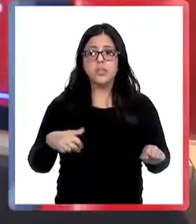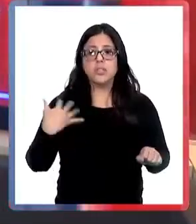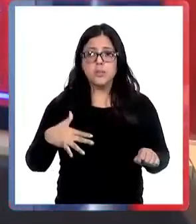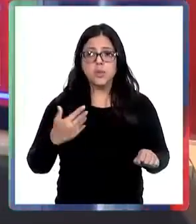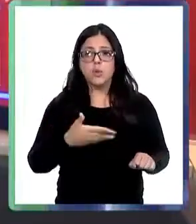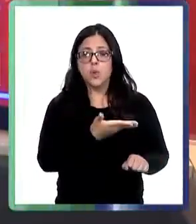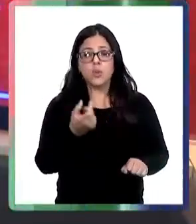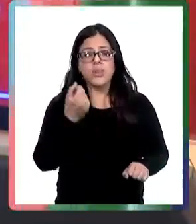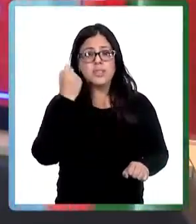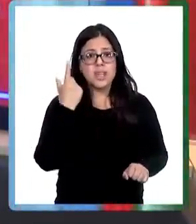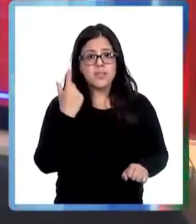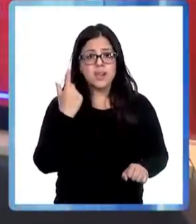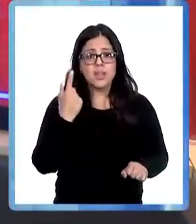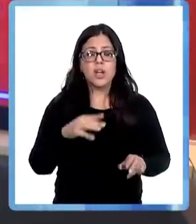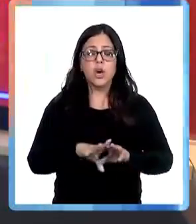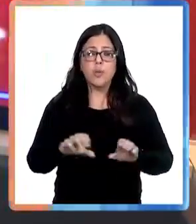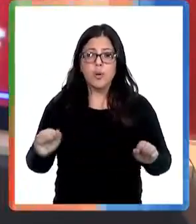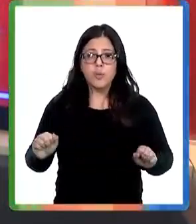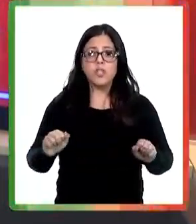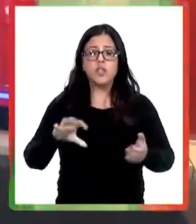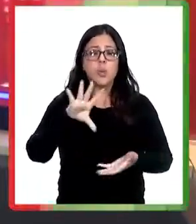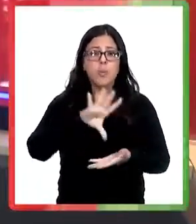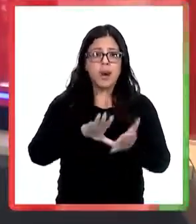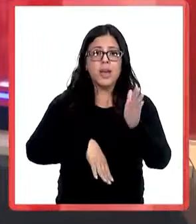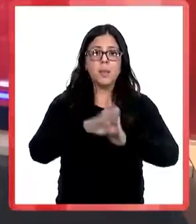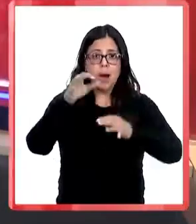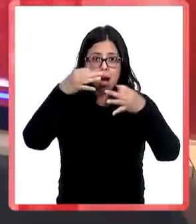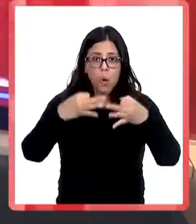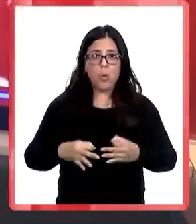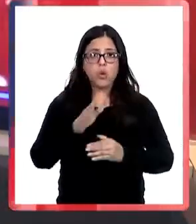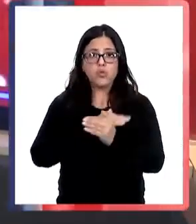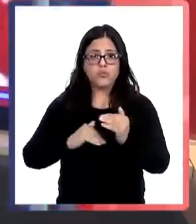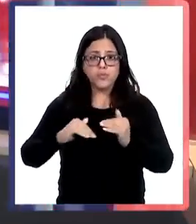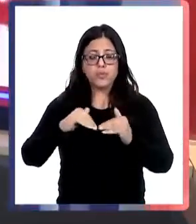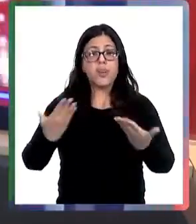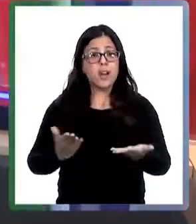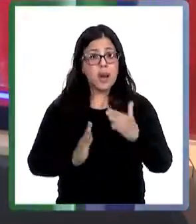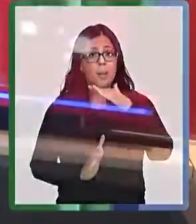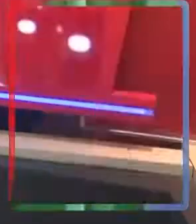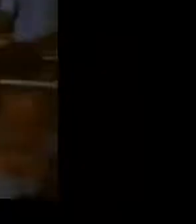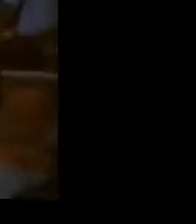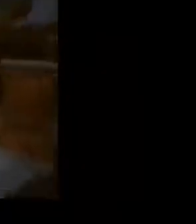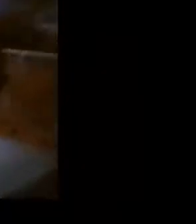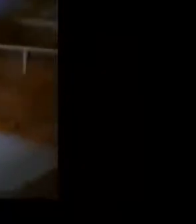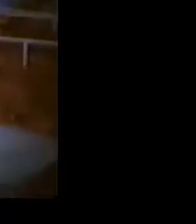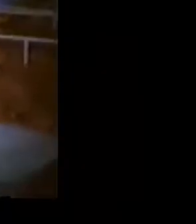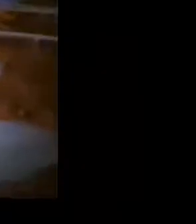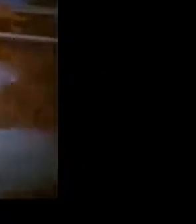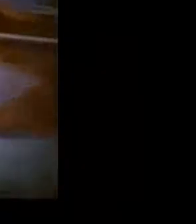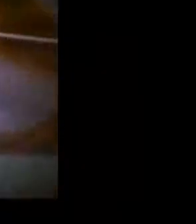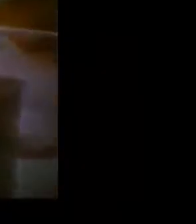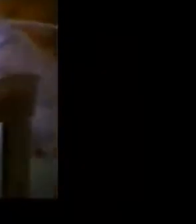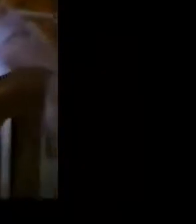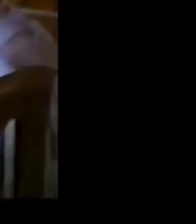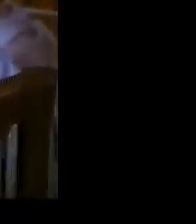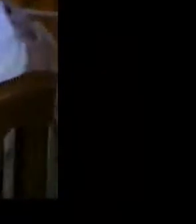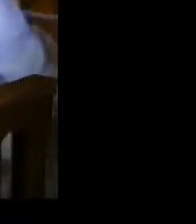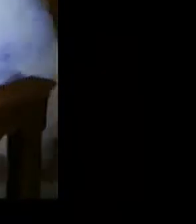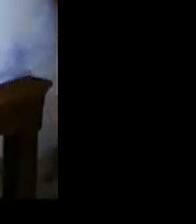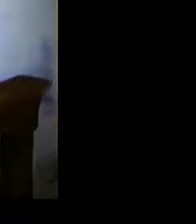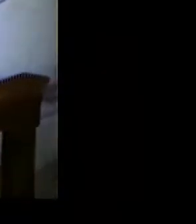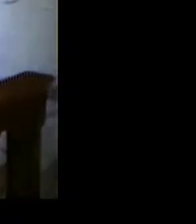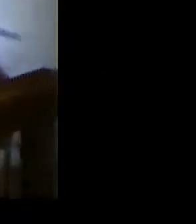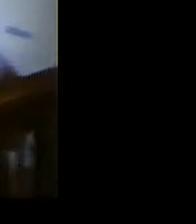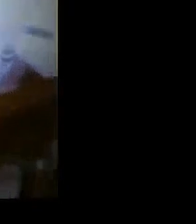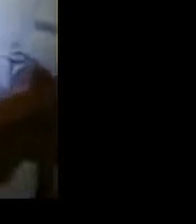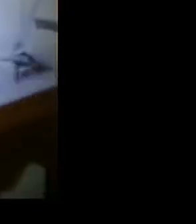Nos vamos a una pausa y ya volvemos con más Portavoz Noticias. No se vayan. Paula creció en un país que